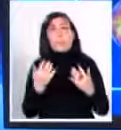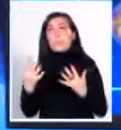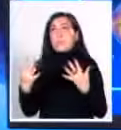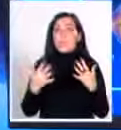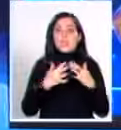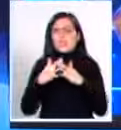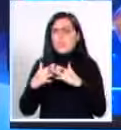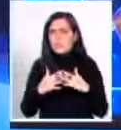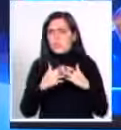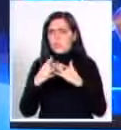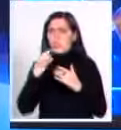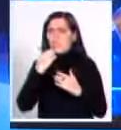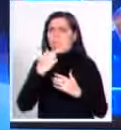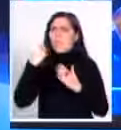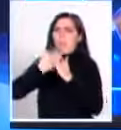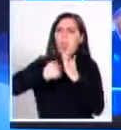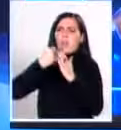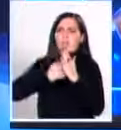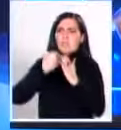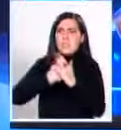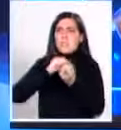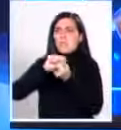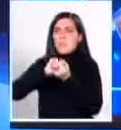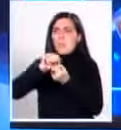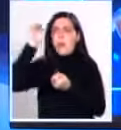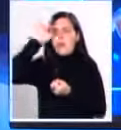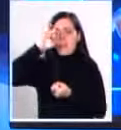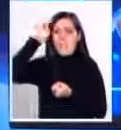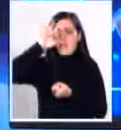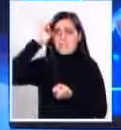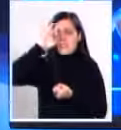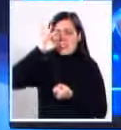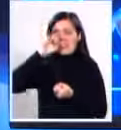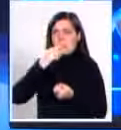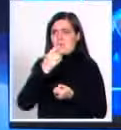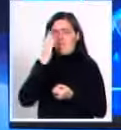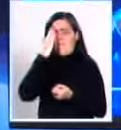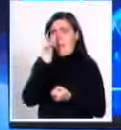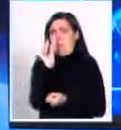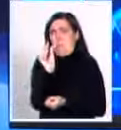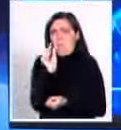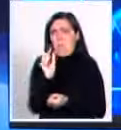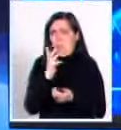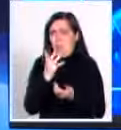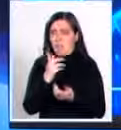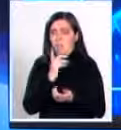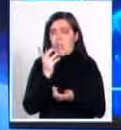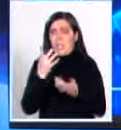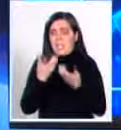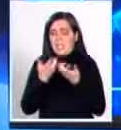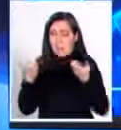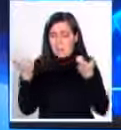Entonces, puse a fortalecer mi inglés, que era un inglés muy tosco del ángulo. A probar los exámenes porque las pruebas